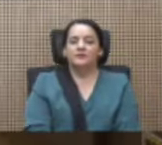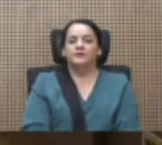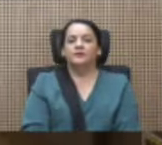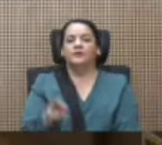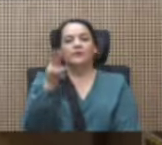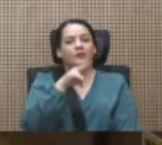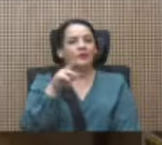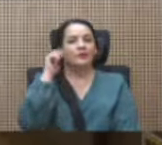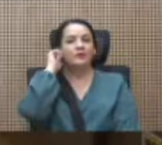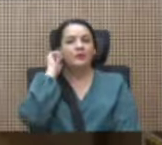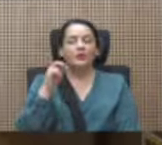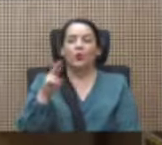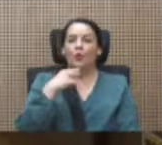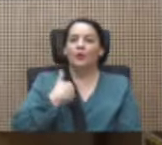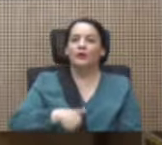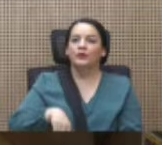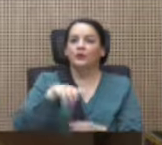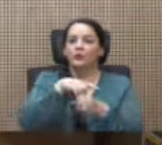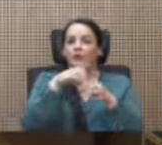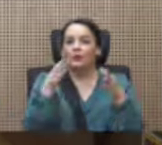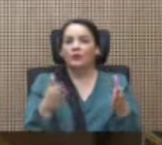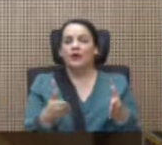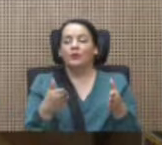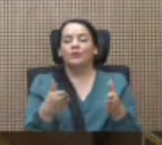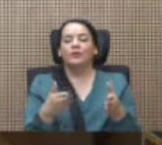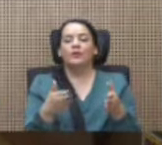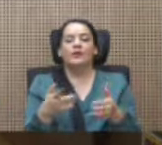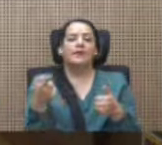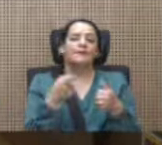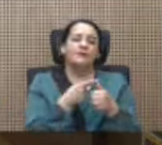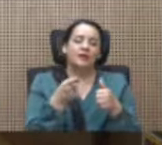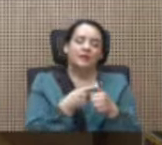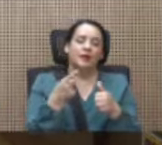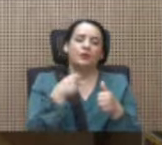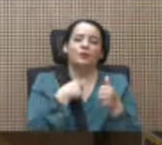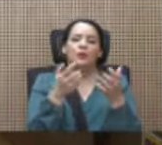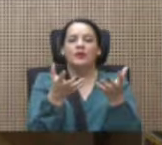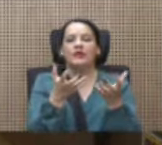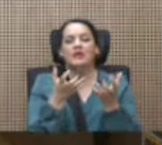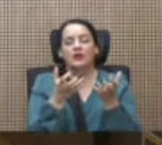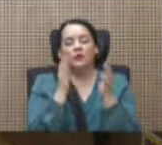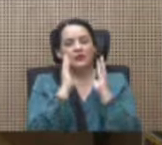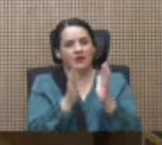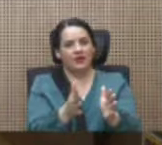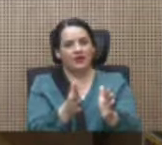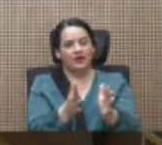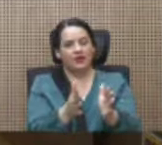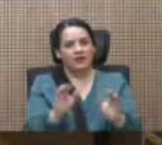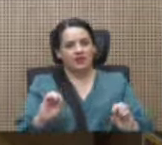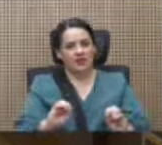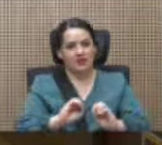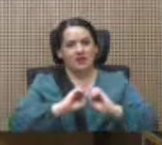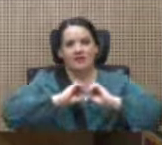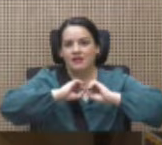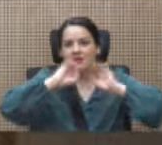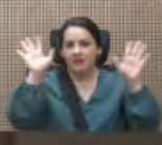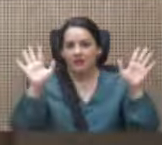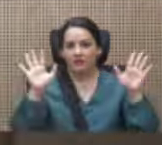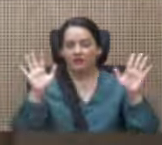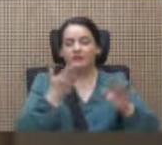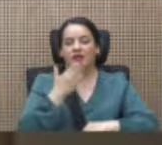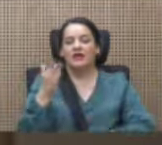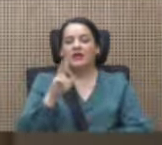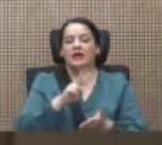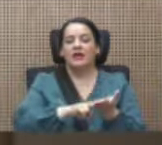Compañeras y compañeros diputados, primero quiero dejar absolutamente claro que